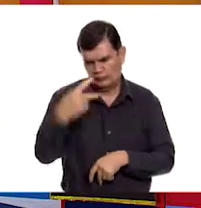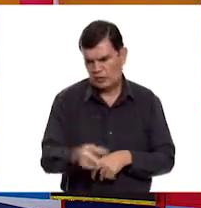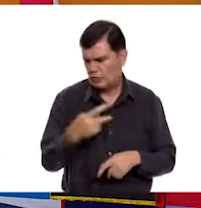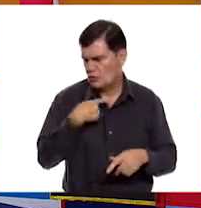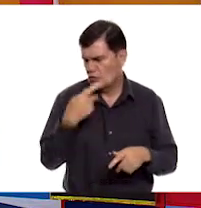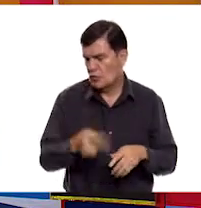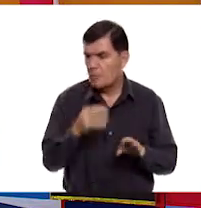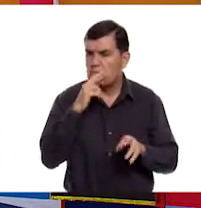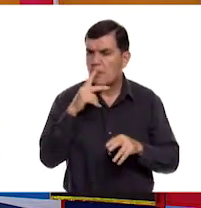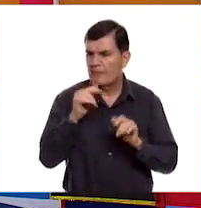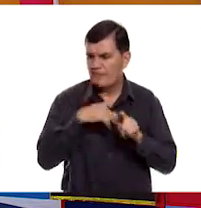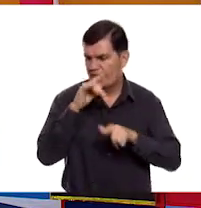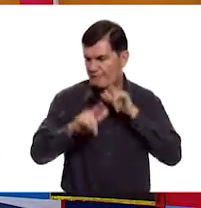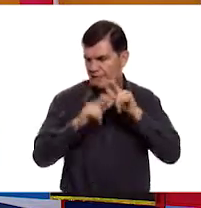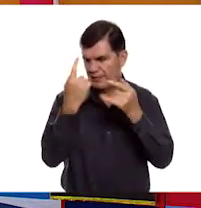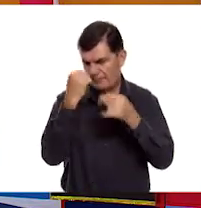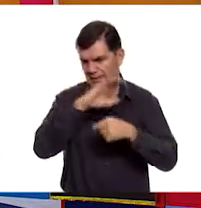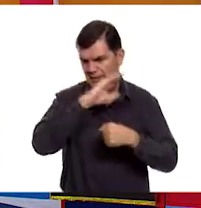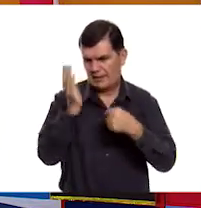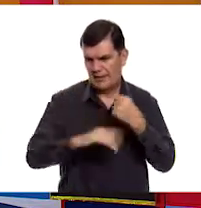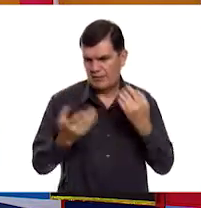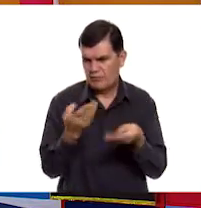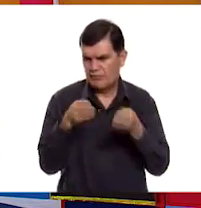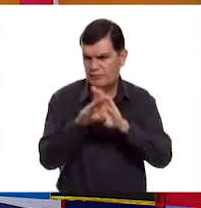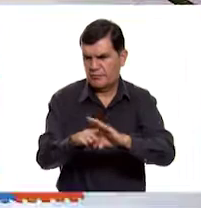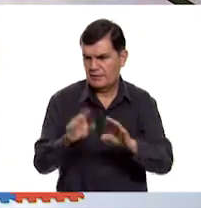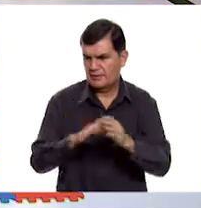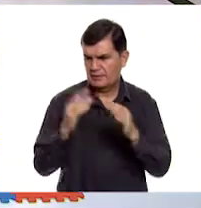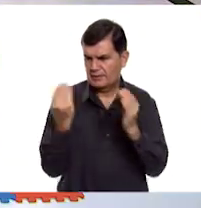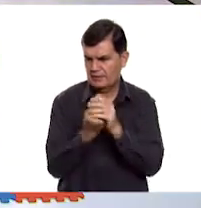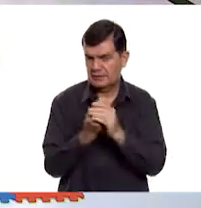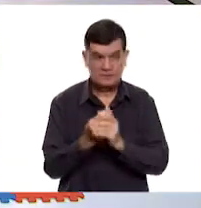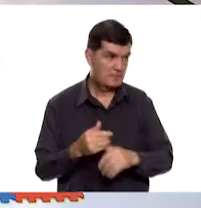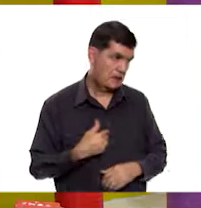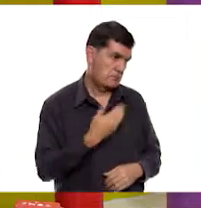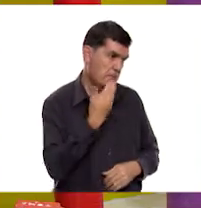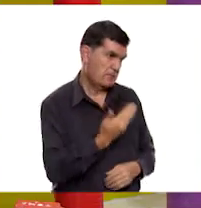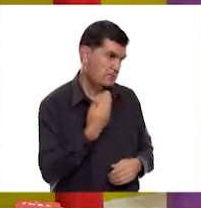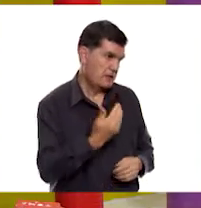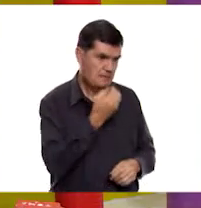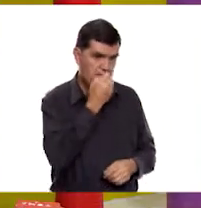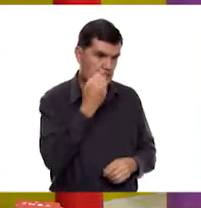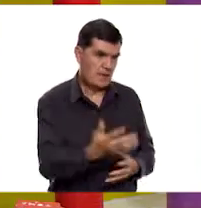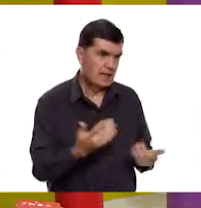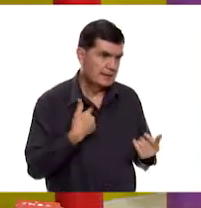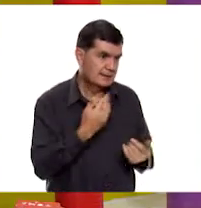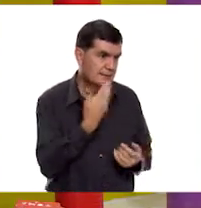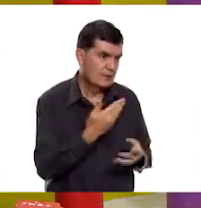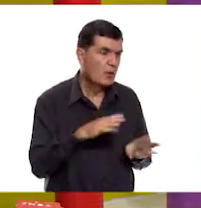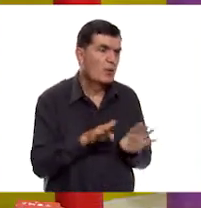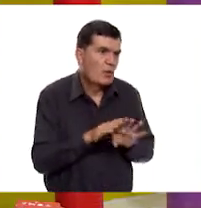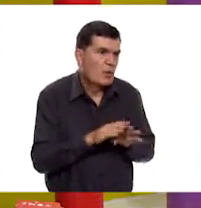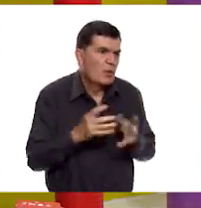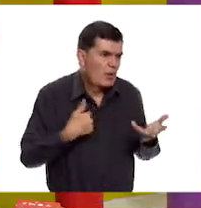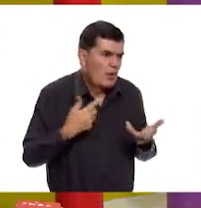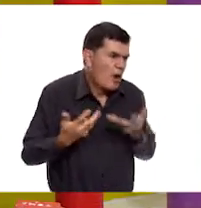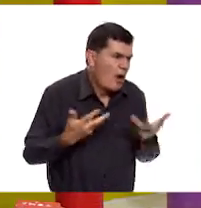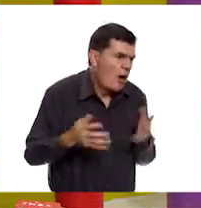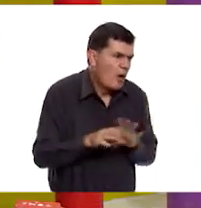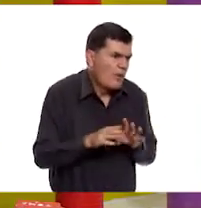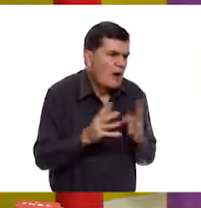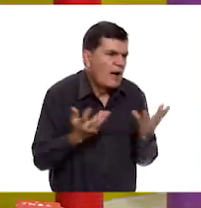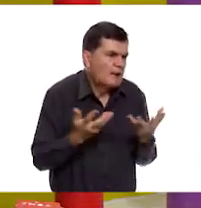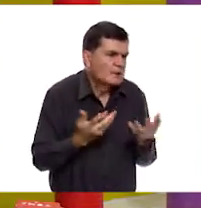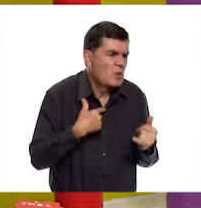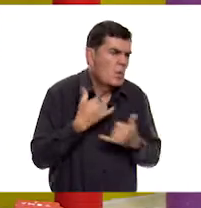mejor que una feria para cerrar nuestras clases de artes. Ah, pues a mí me parece muy bien. Pero, ¿y cómo le vamos a